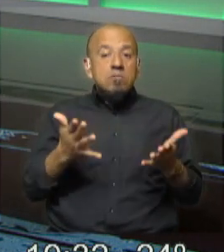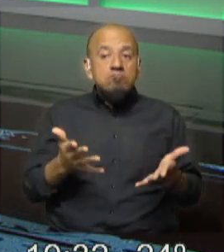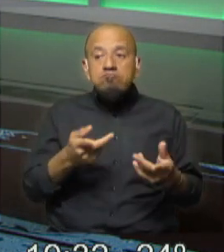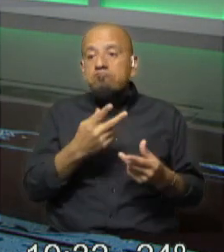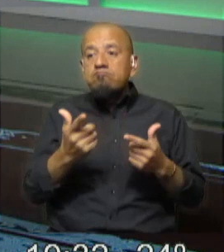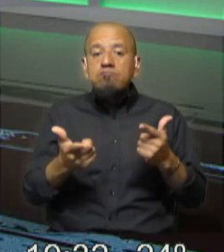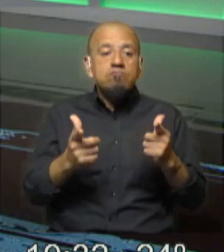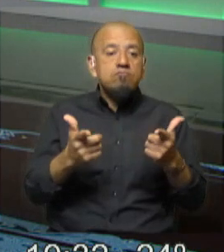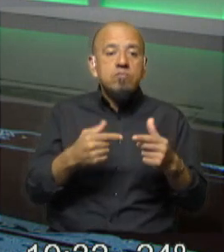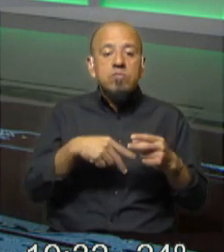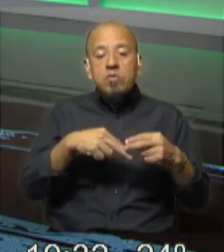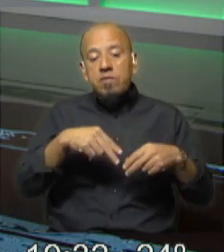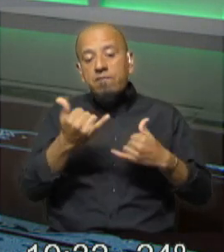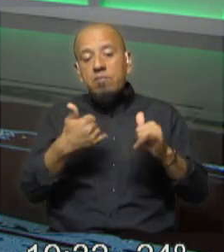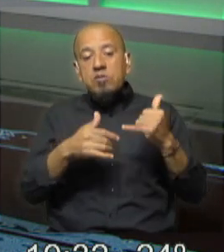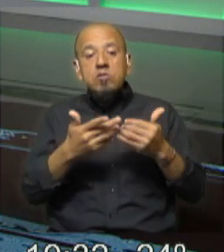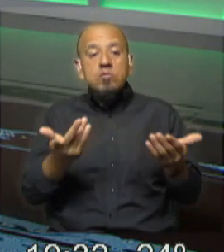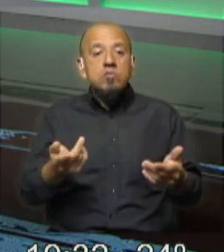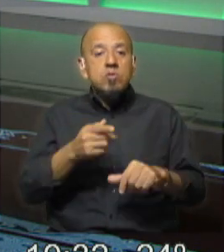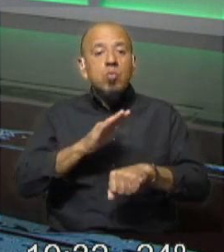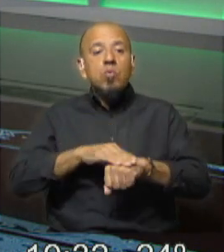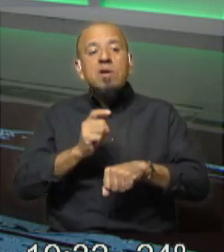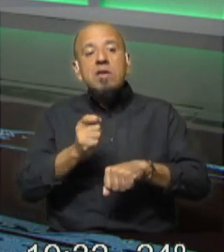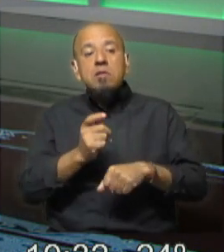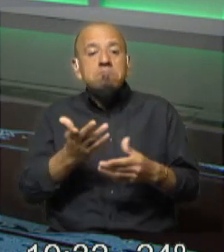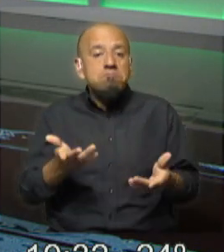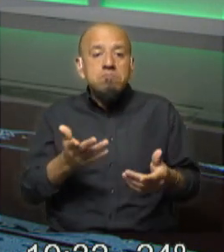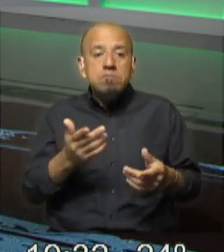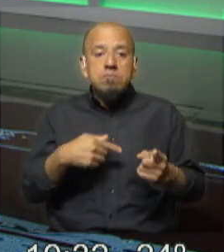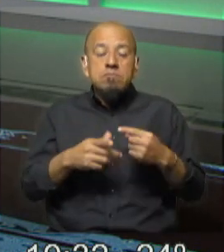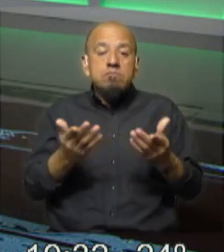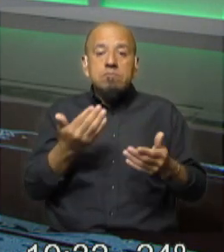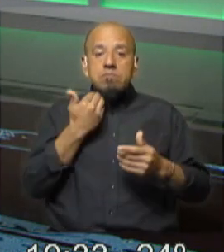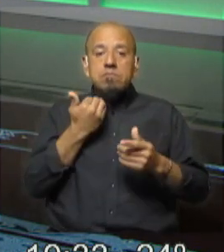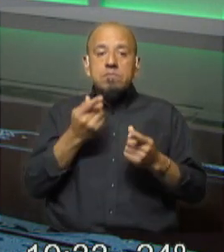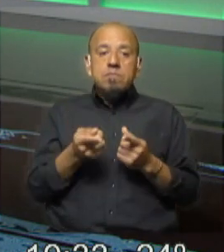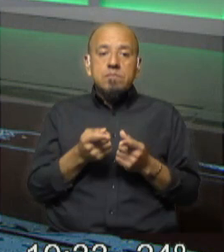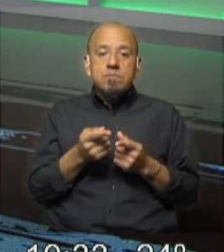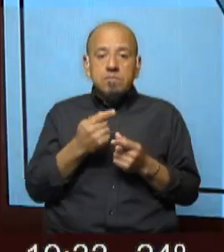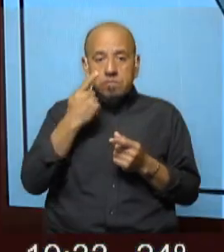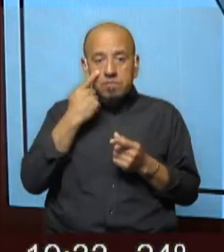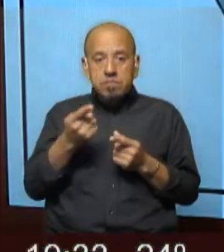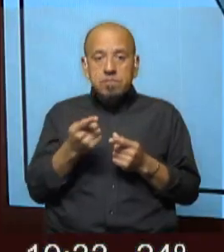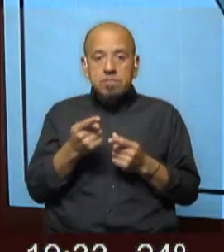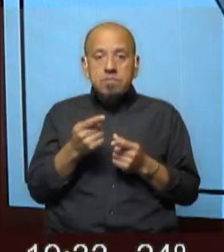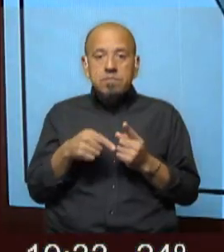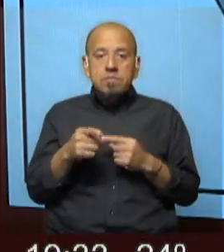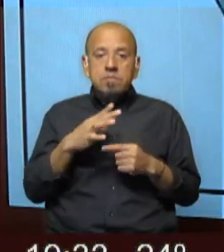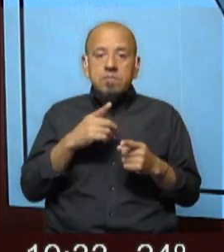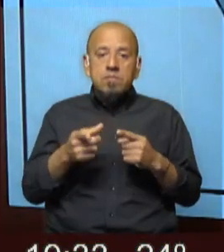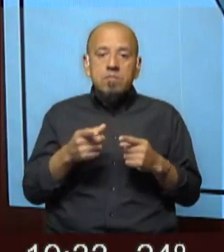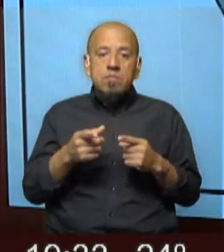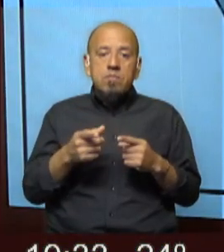150 casos de homicidios que no se los pudo calificar y acá lo vemos, en los homicidios consumados